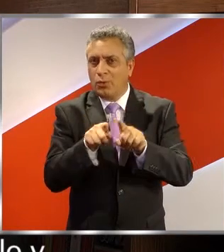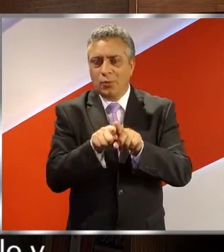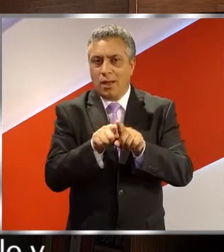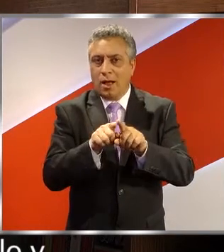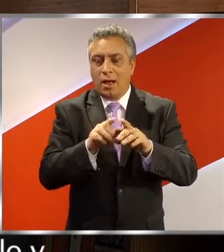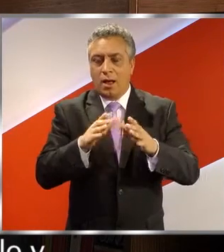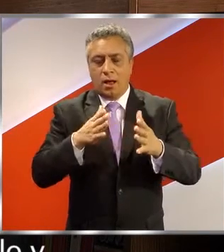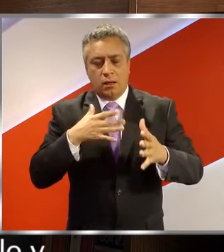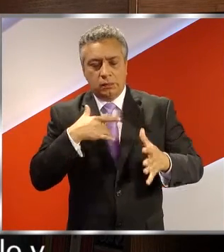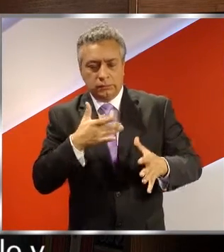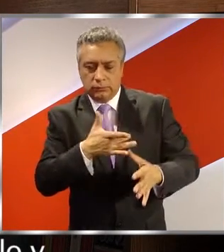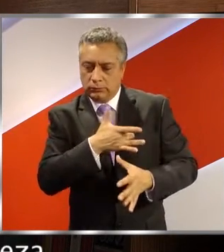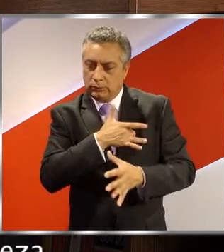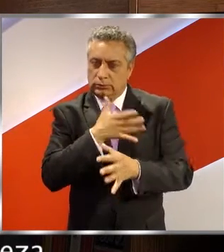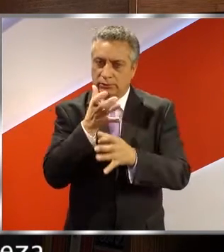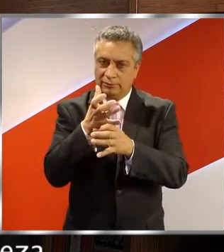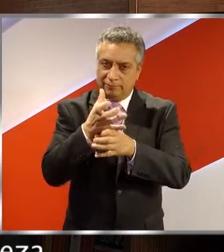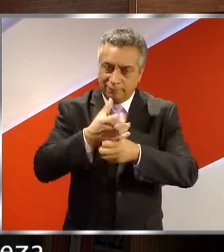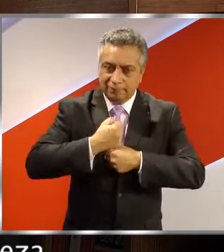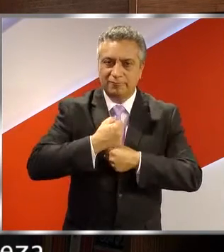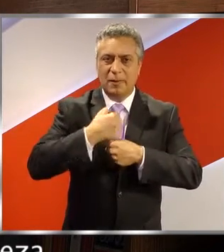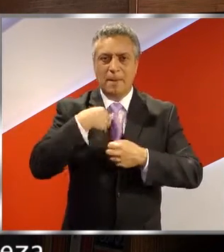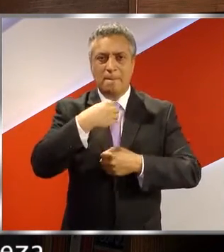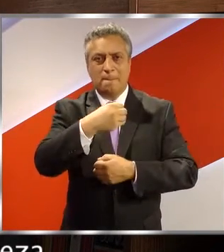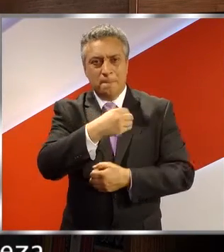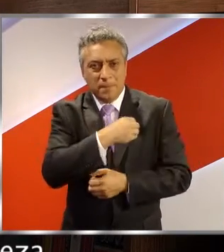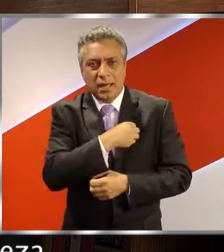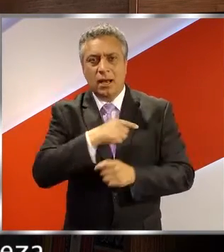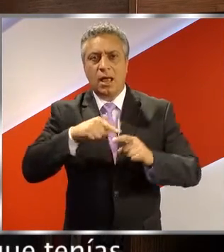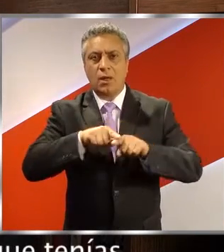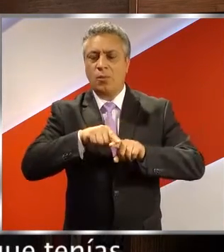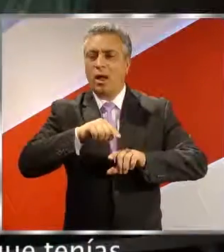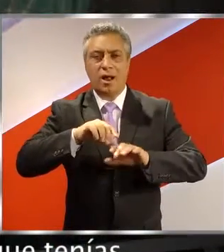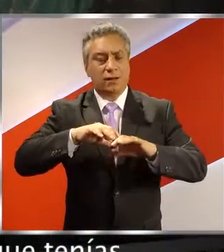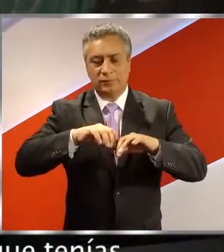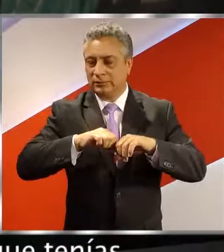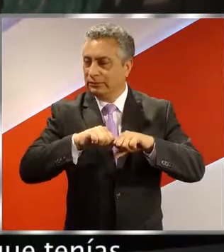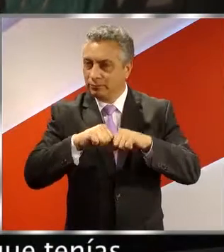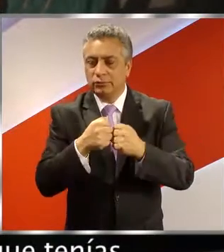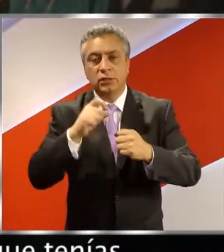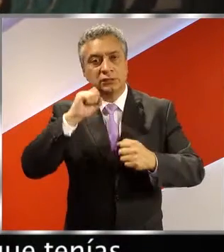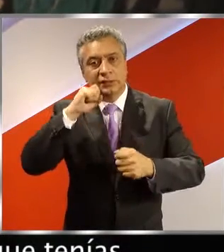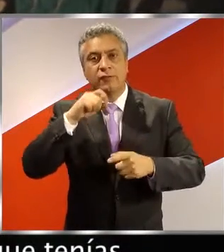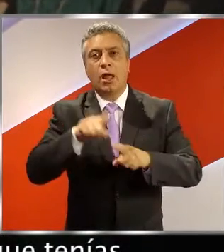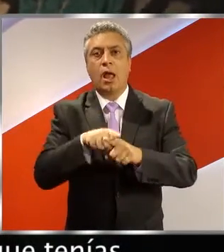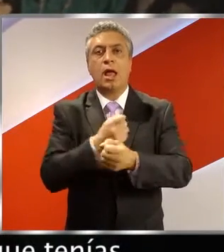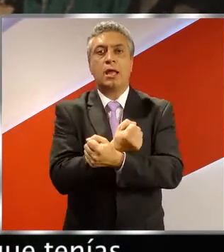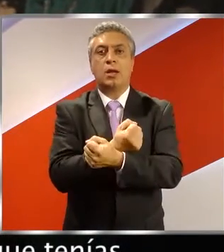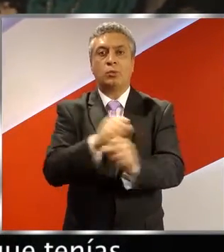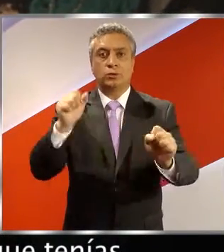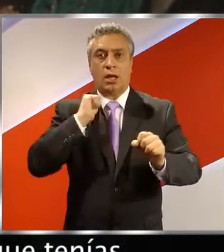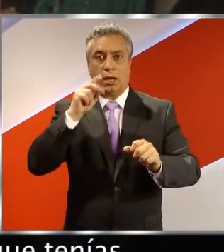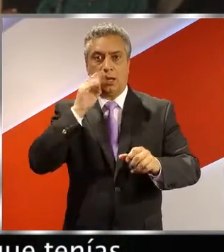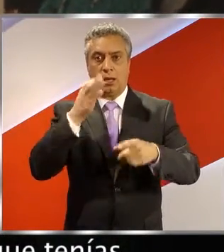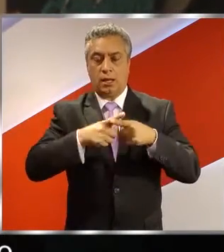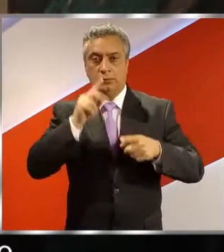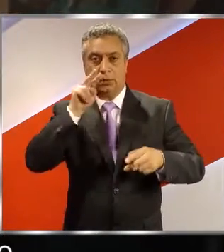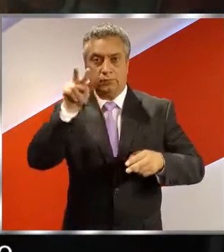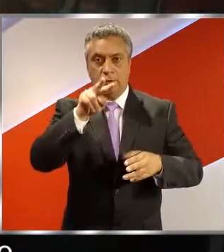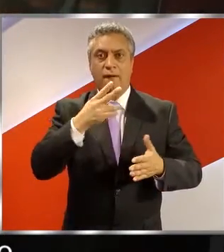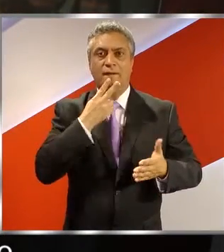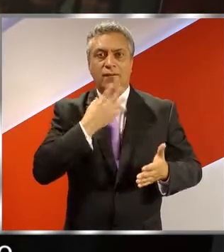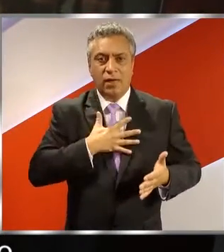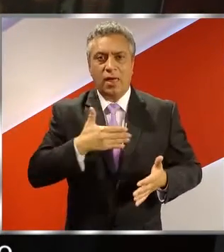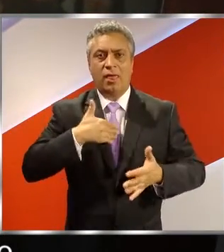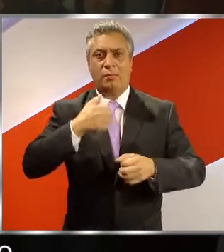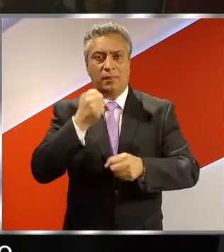todo el duelo y toda la pena y la tristeza que significa renunciar a lo que tenías, a tu